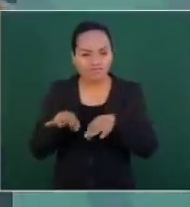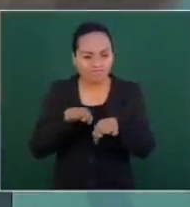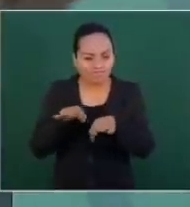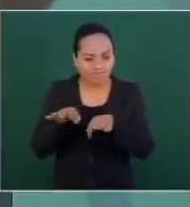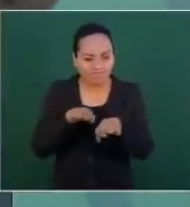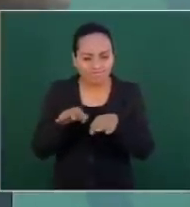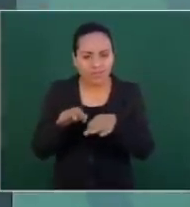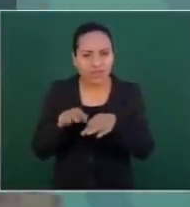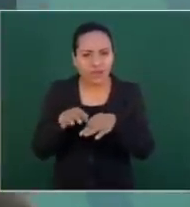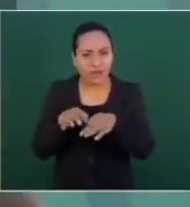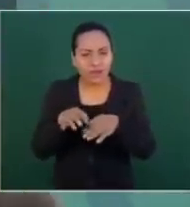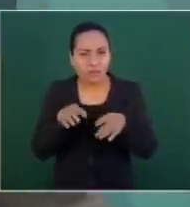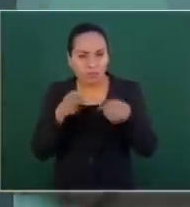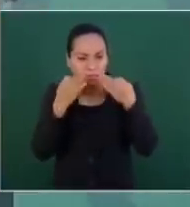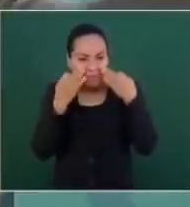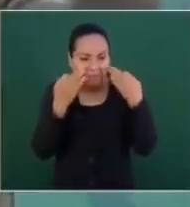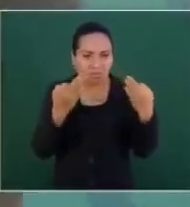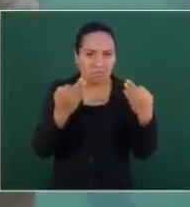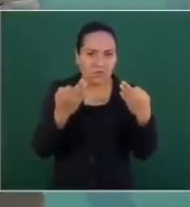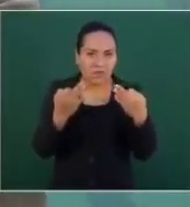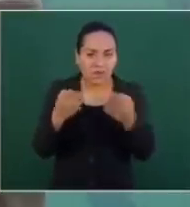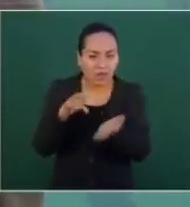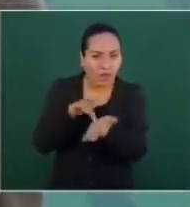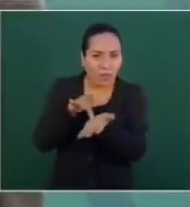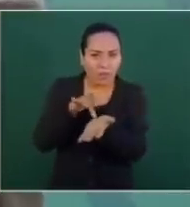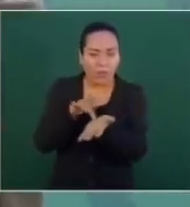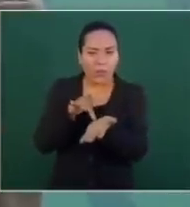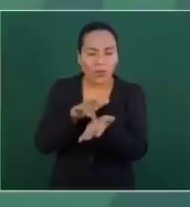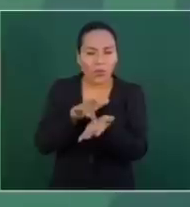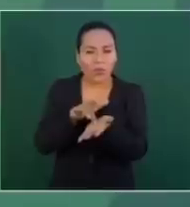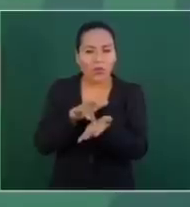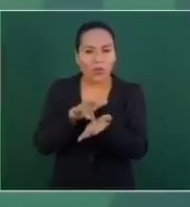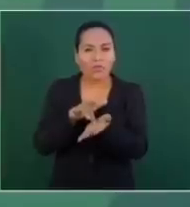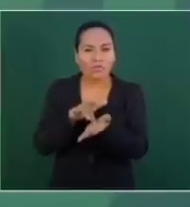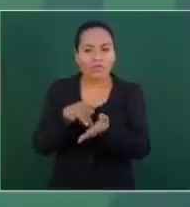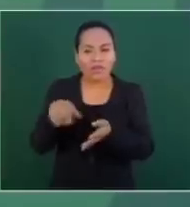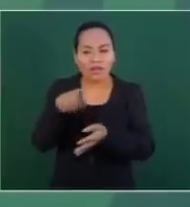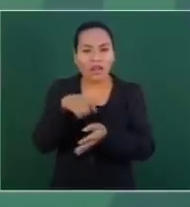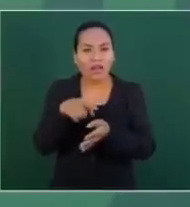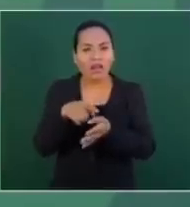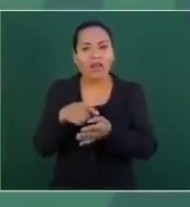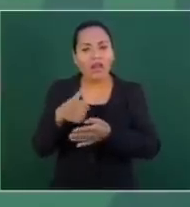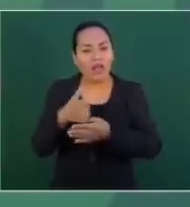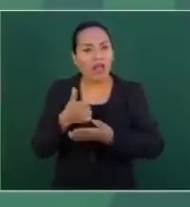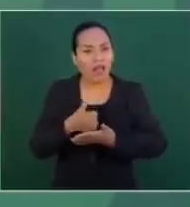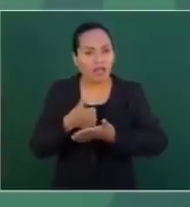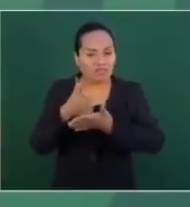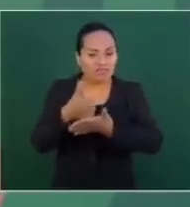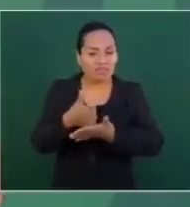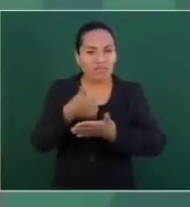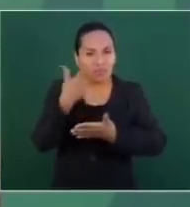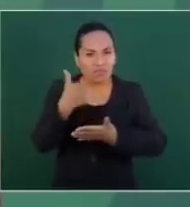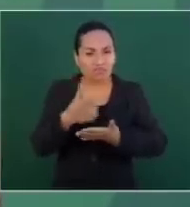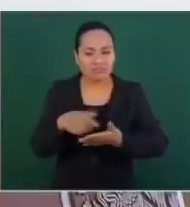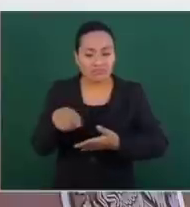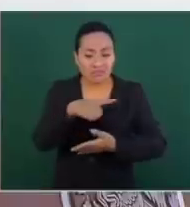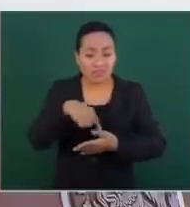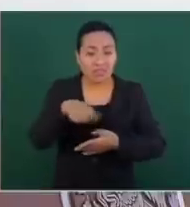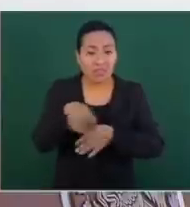personas que han ayudado al movimiento, no,